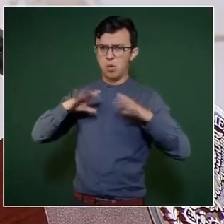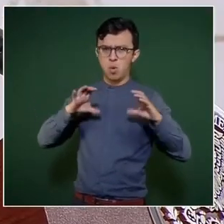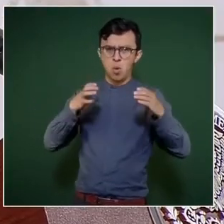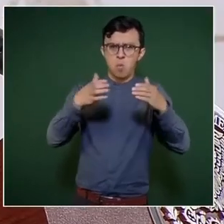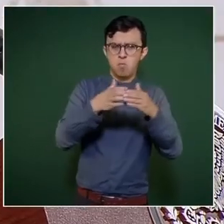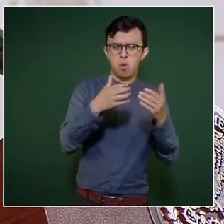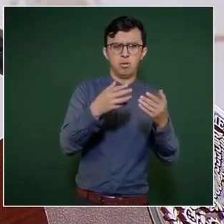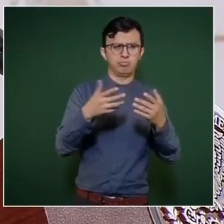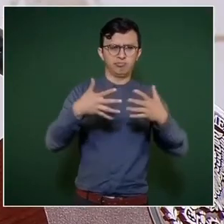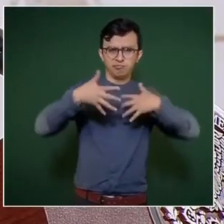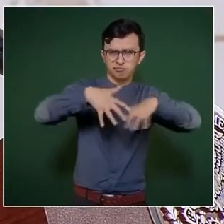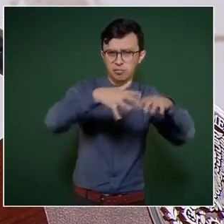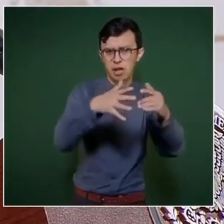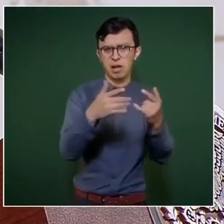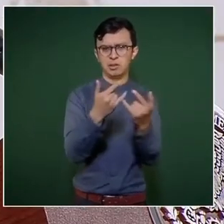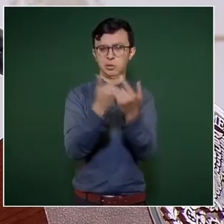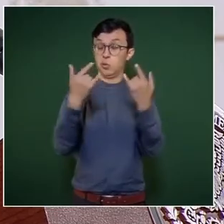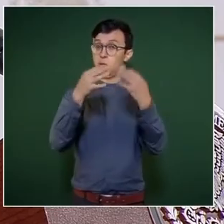históricos